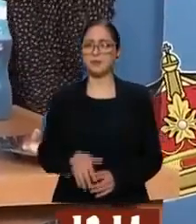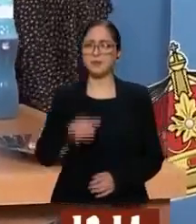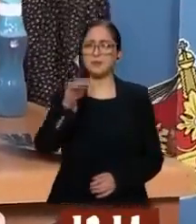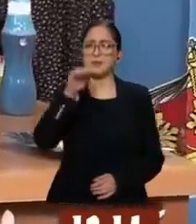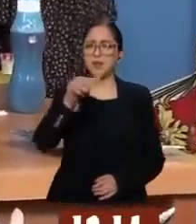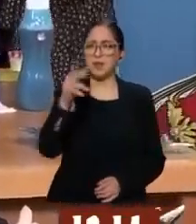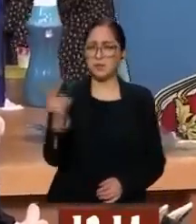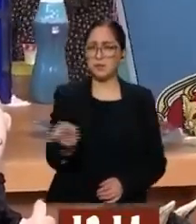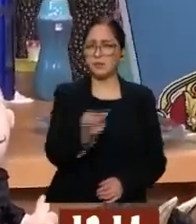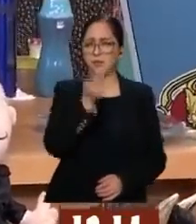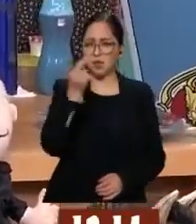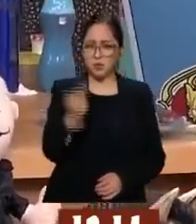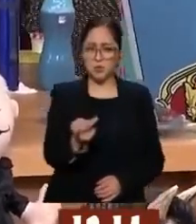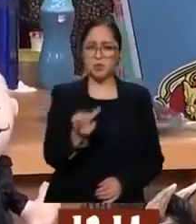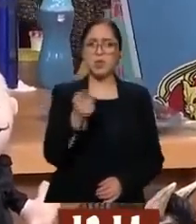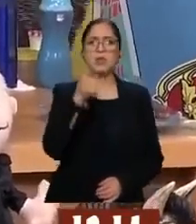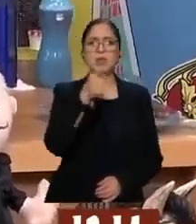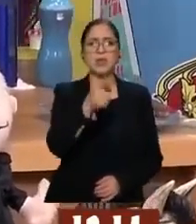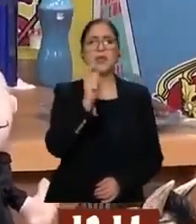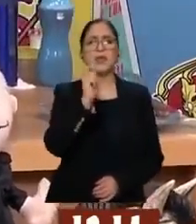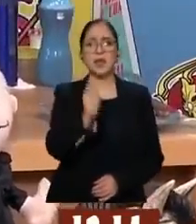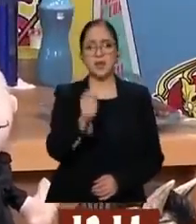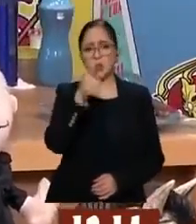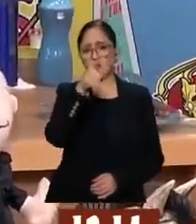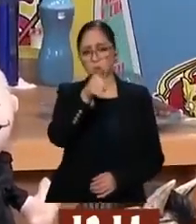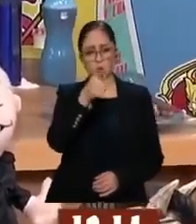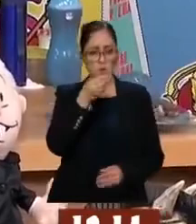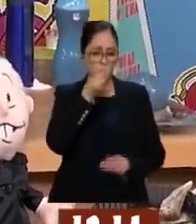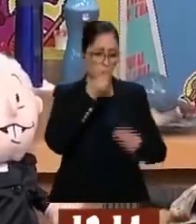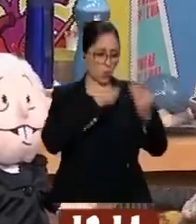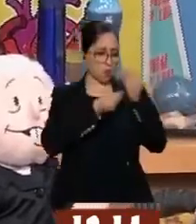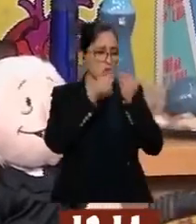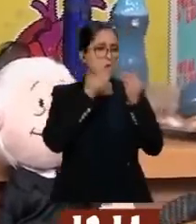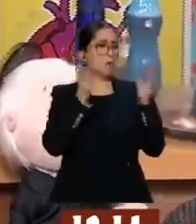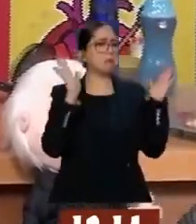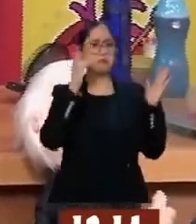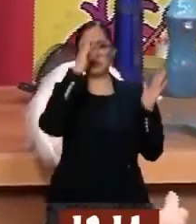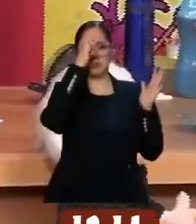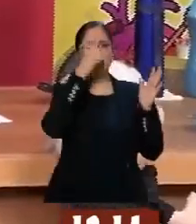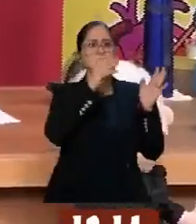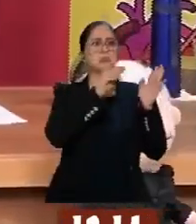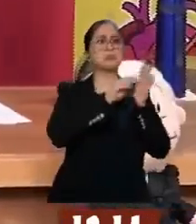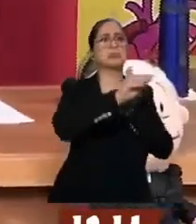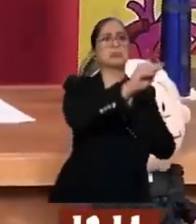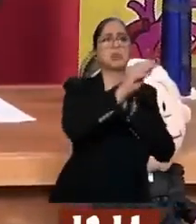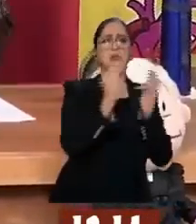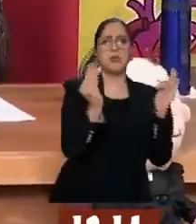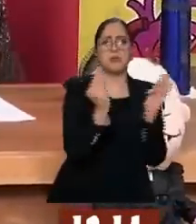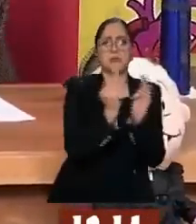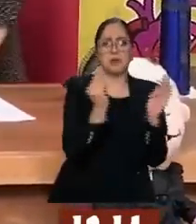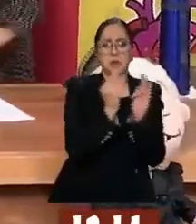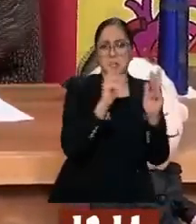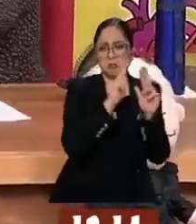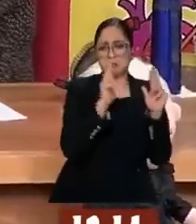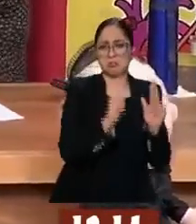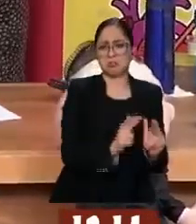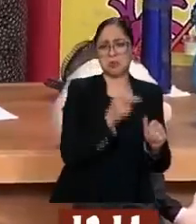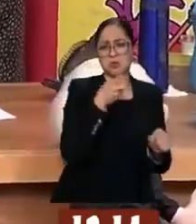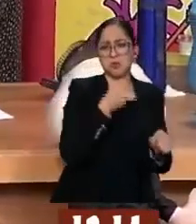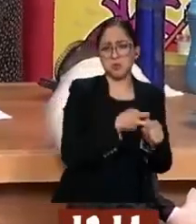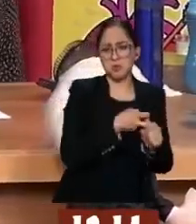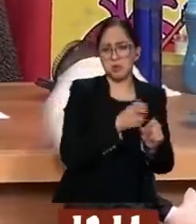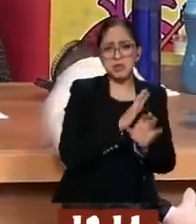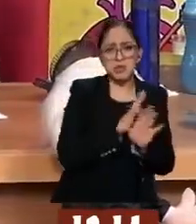de que tiene su ciencia? ¿No es nada más llegar y...? ¿Aventar en el congelador o cómo es? Háganle yo saco lo mío del congelador, lo